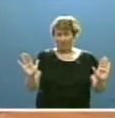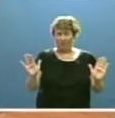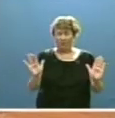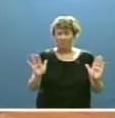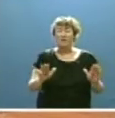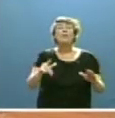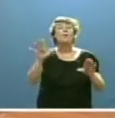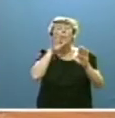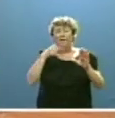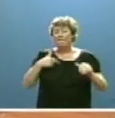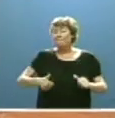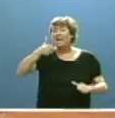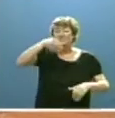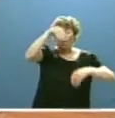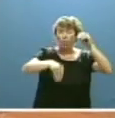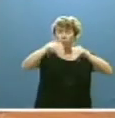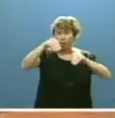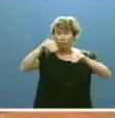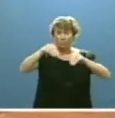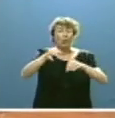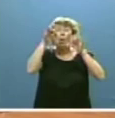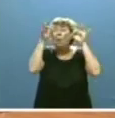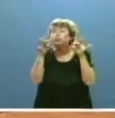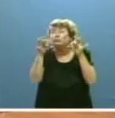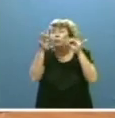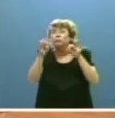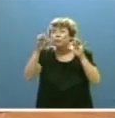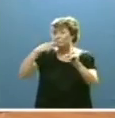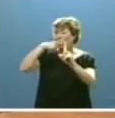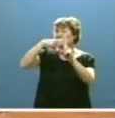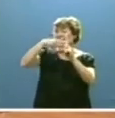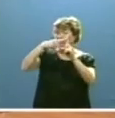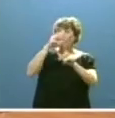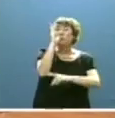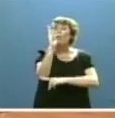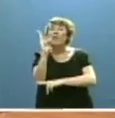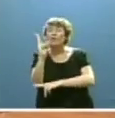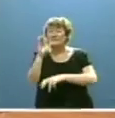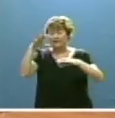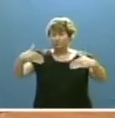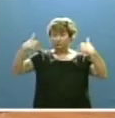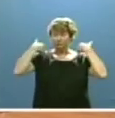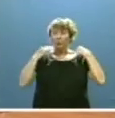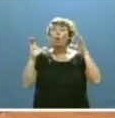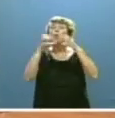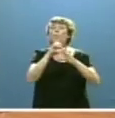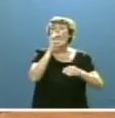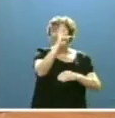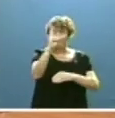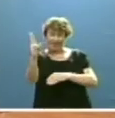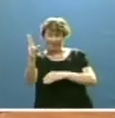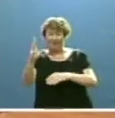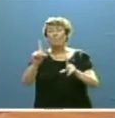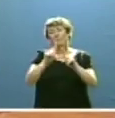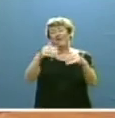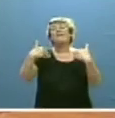Como fuerza más votada y que cuenta justo con la mitad de todos los procuradores, corresponde al Grupo Popular la